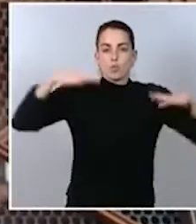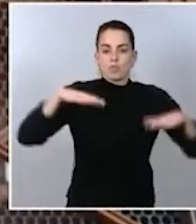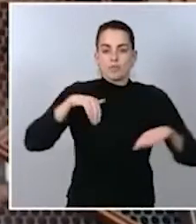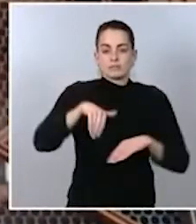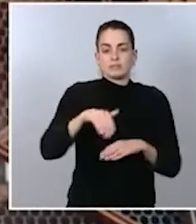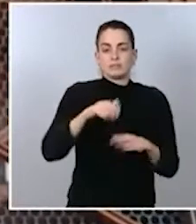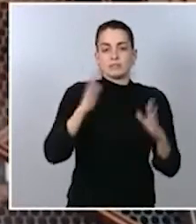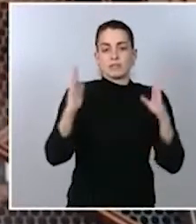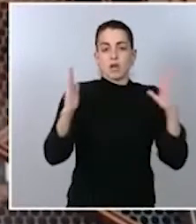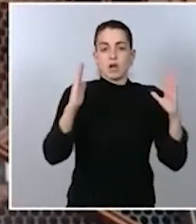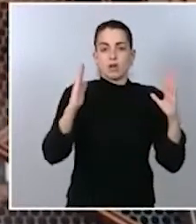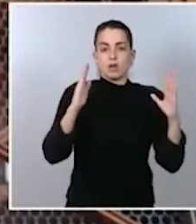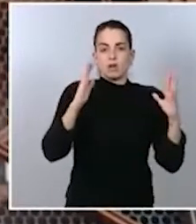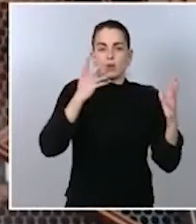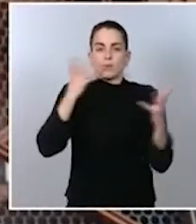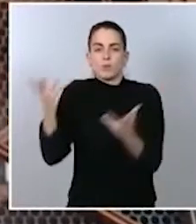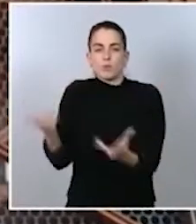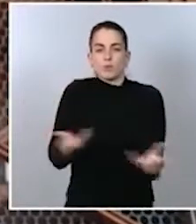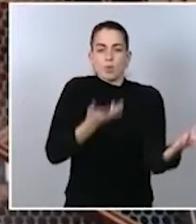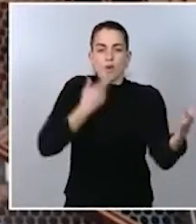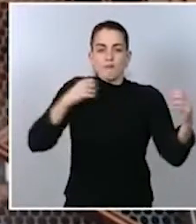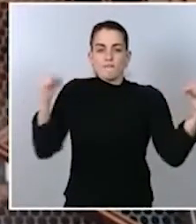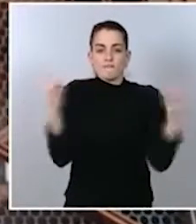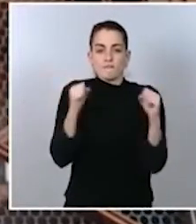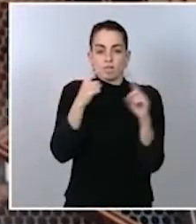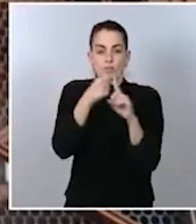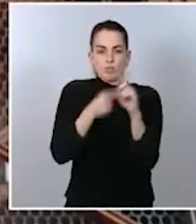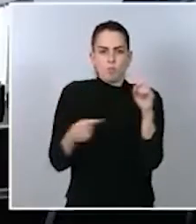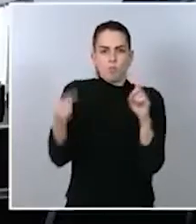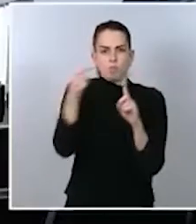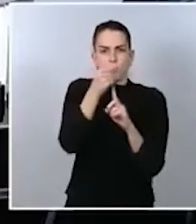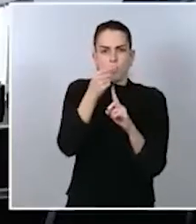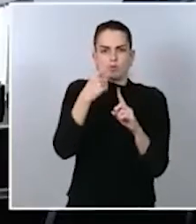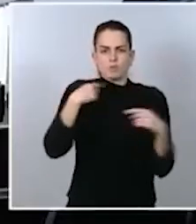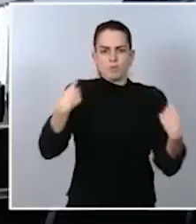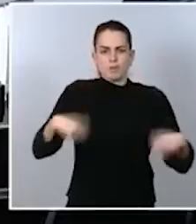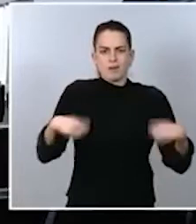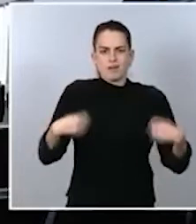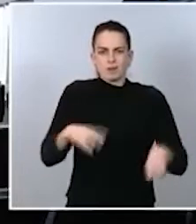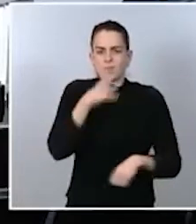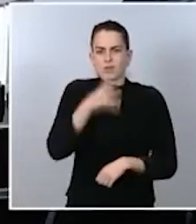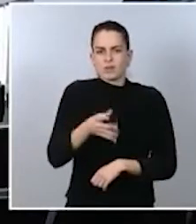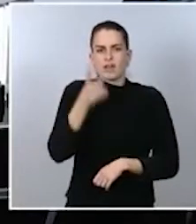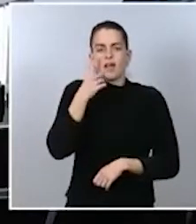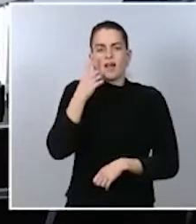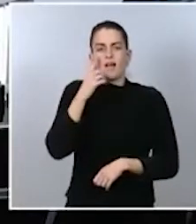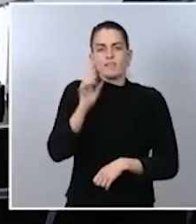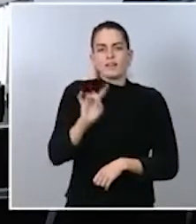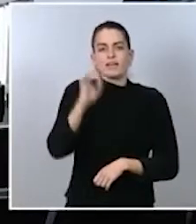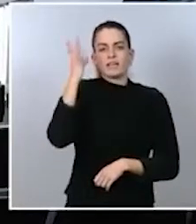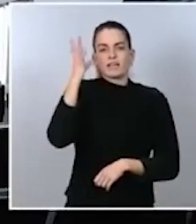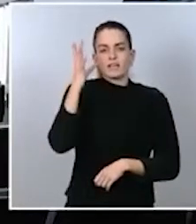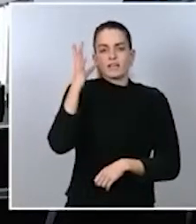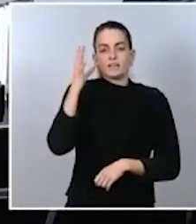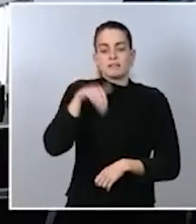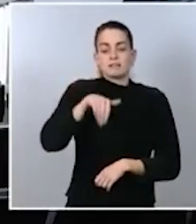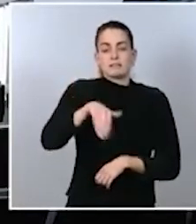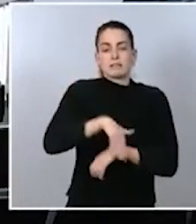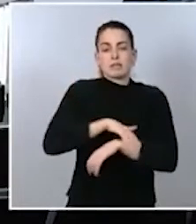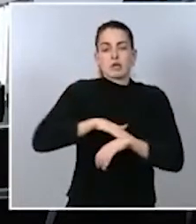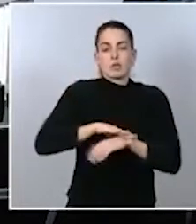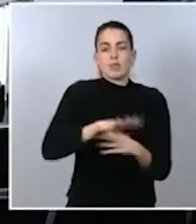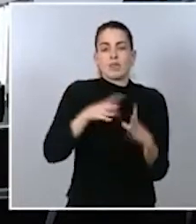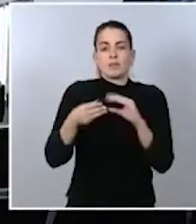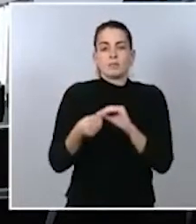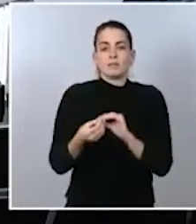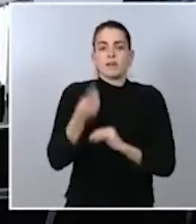frío. Le quería preguntar cuáles son las iniciativas que tiene previstas el Gobierno, si hay alguna iniciativa en